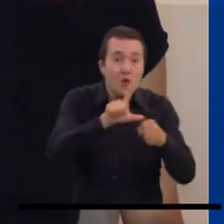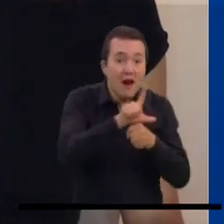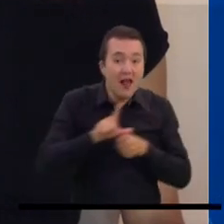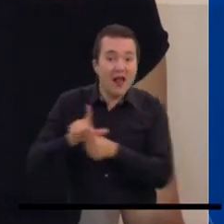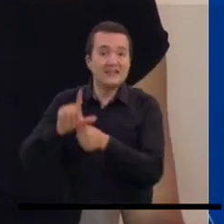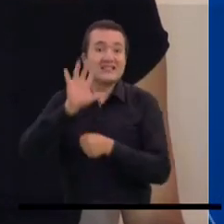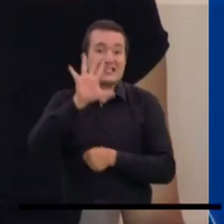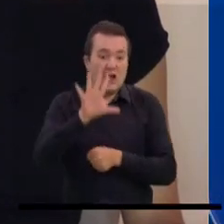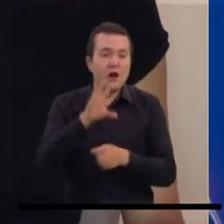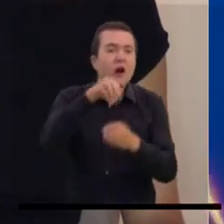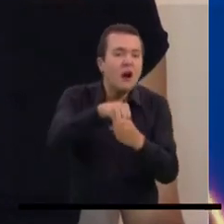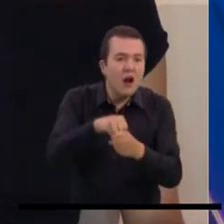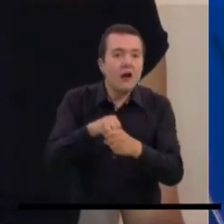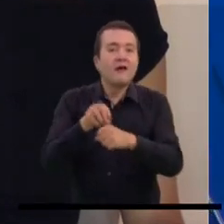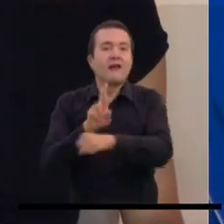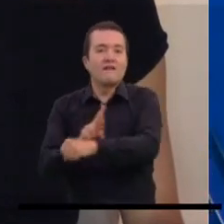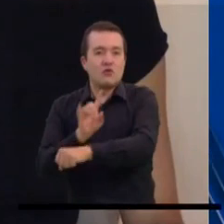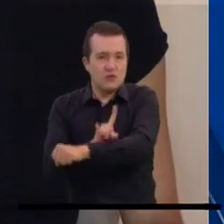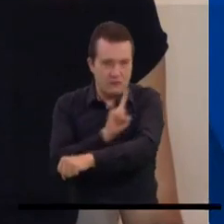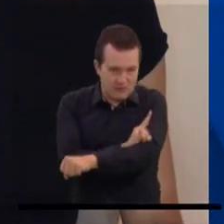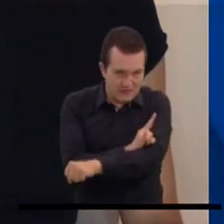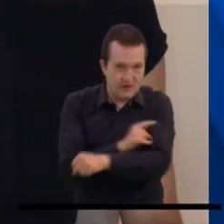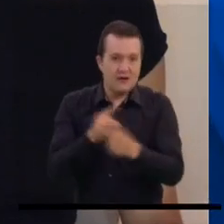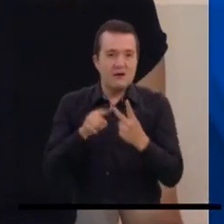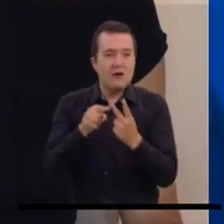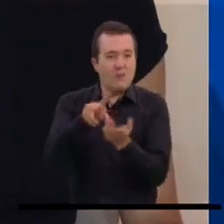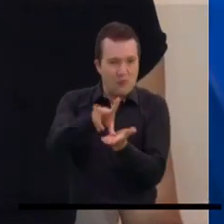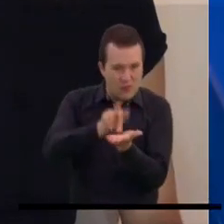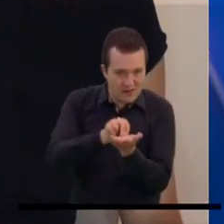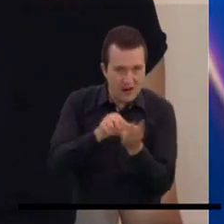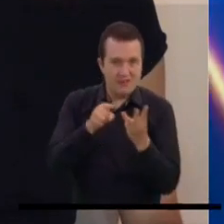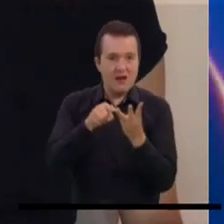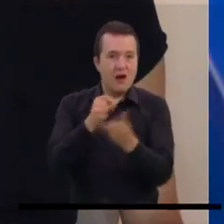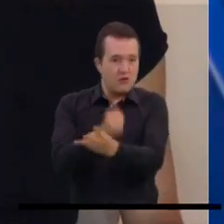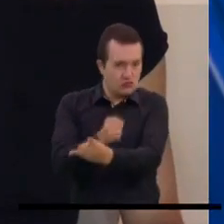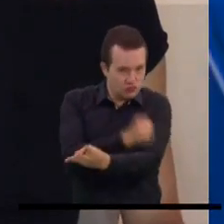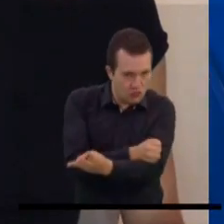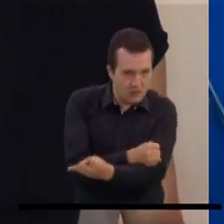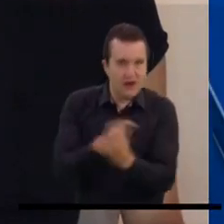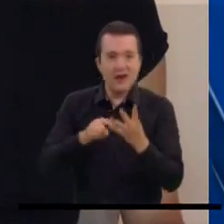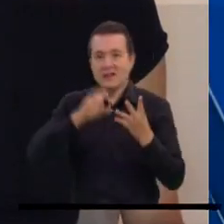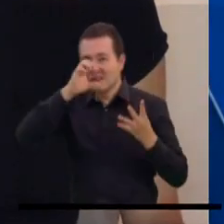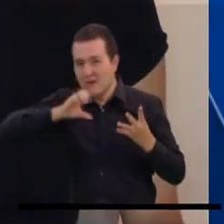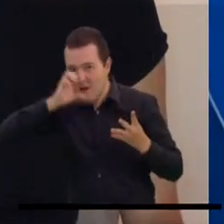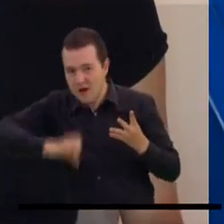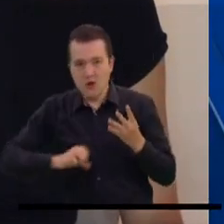las localidades de Rafael Uribe, Uribe, Puente Aranda, Suba, Chapinero y Bosa.